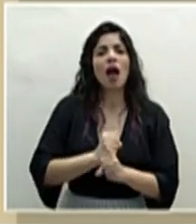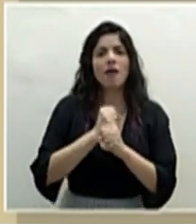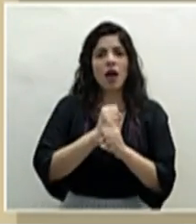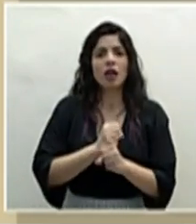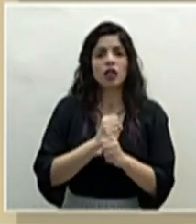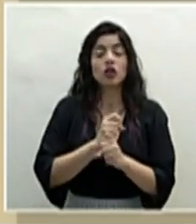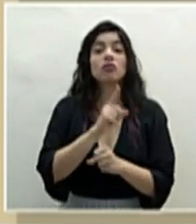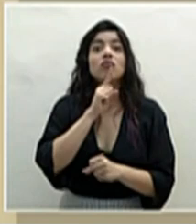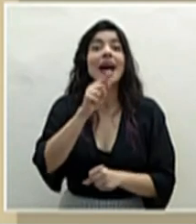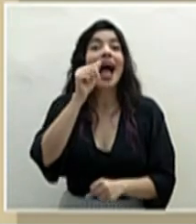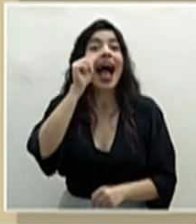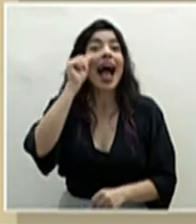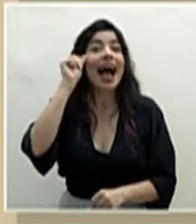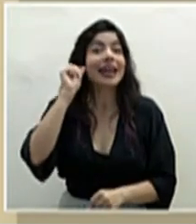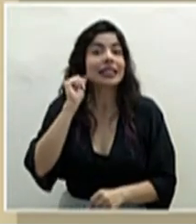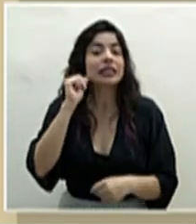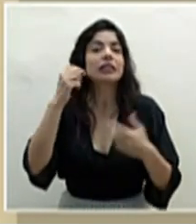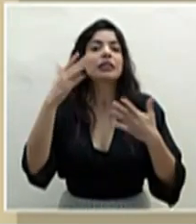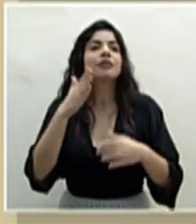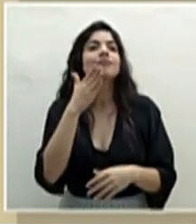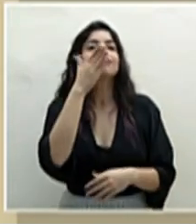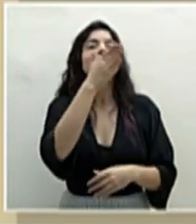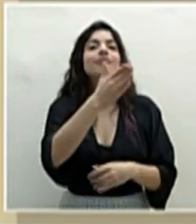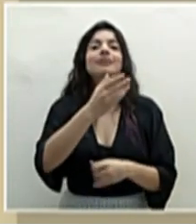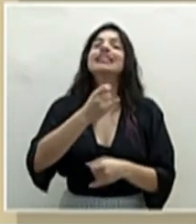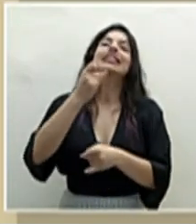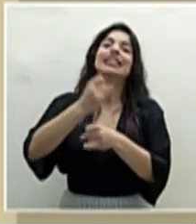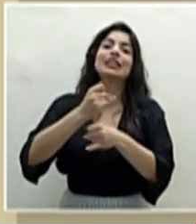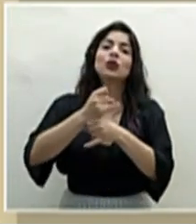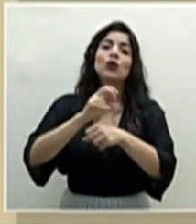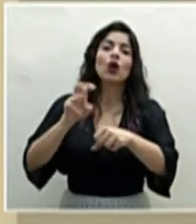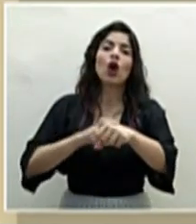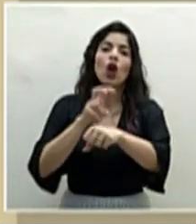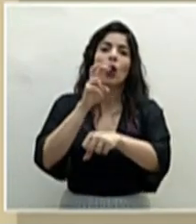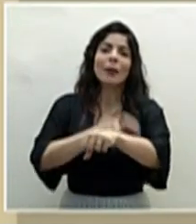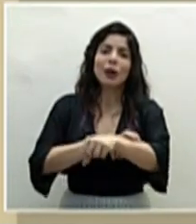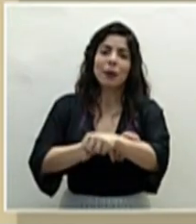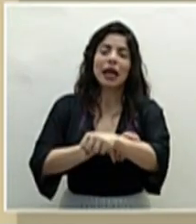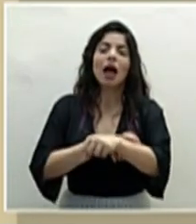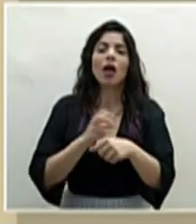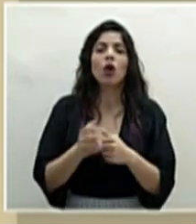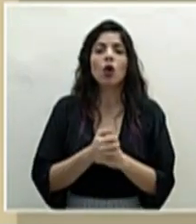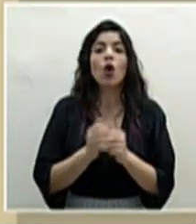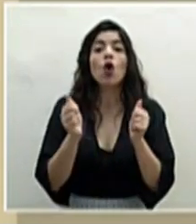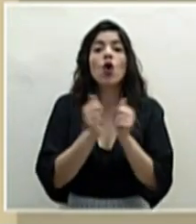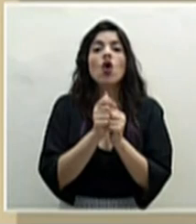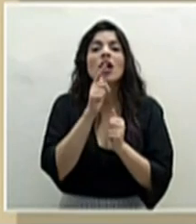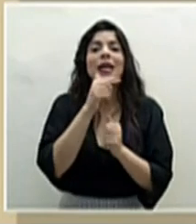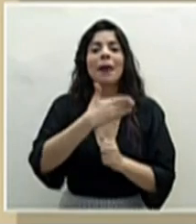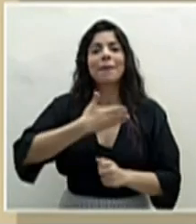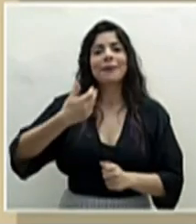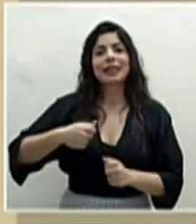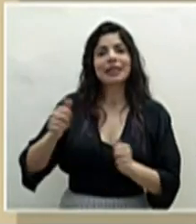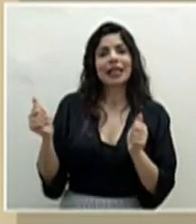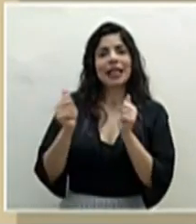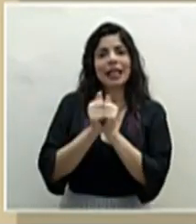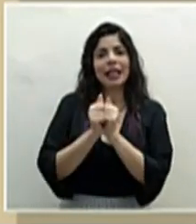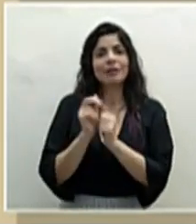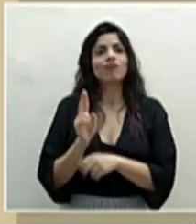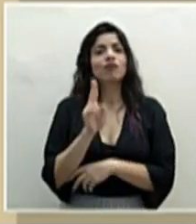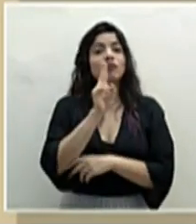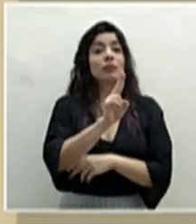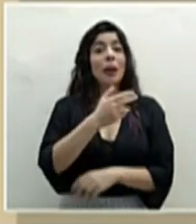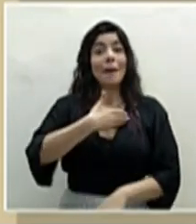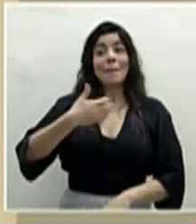ayer visitamos el Instituto Cloromido Picado con el presidente de la República. El